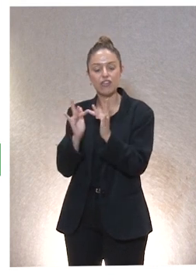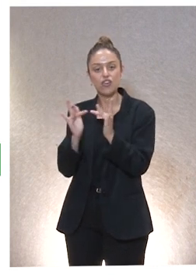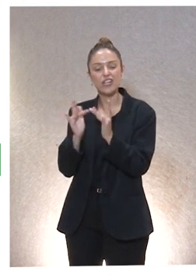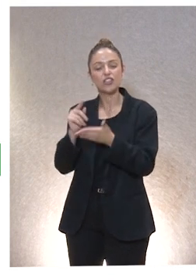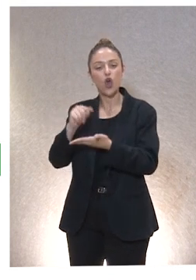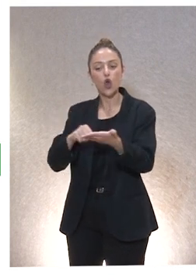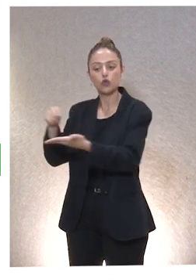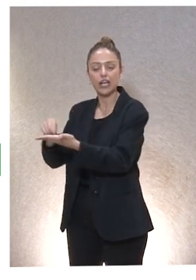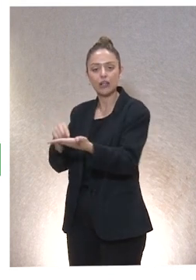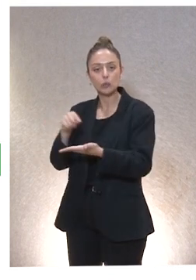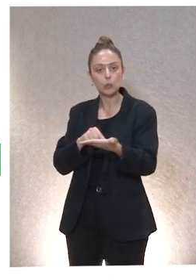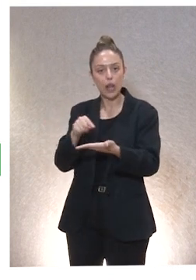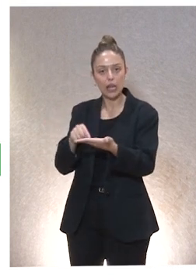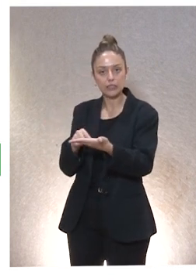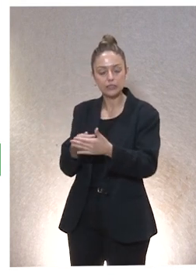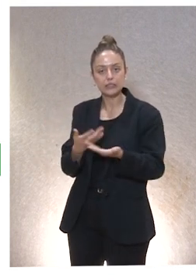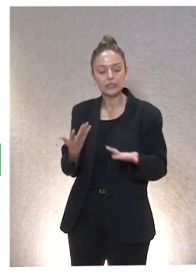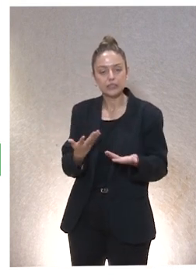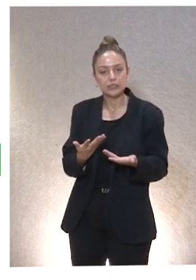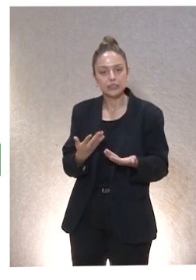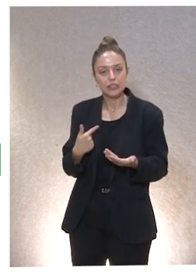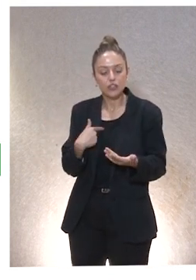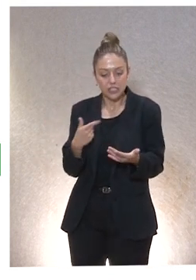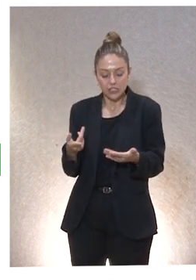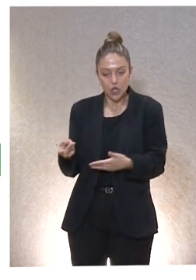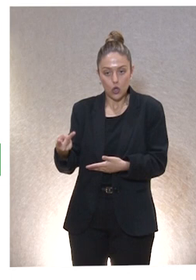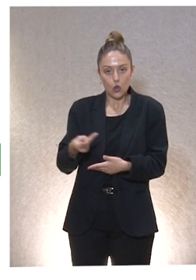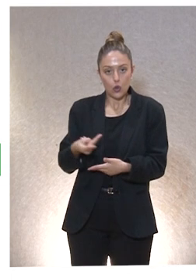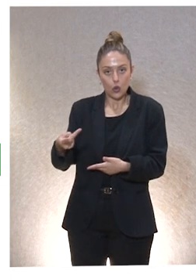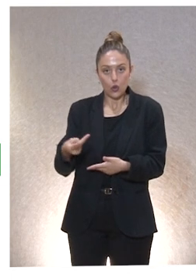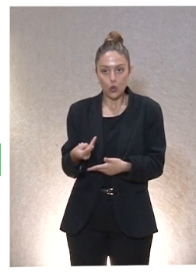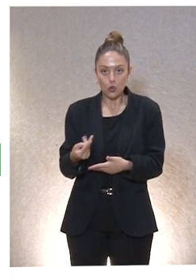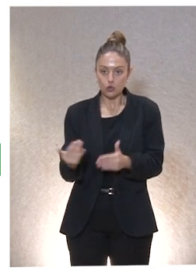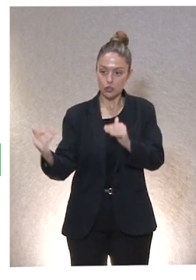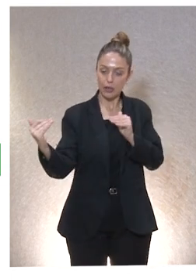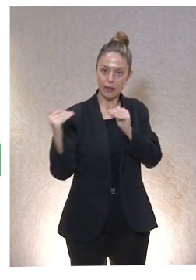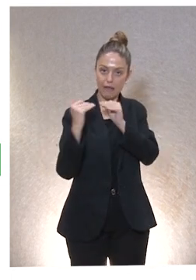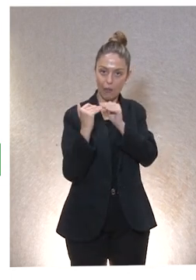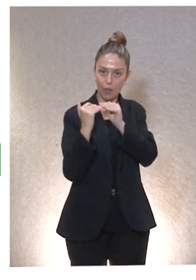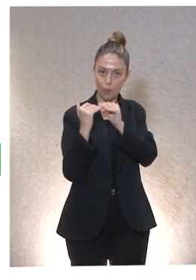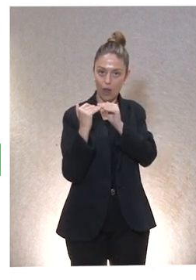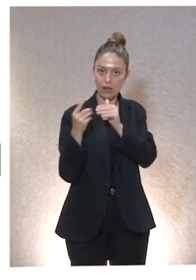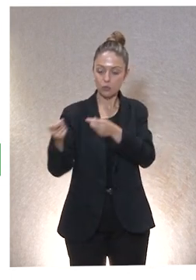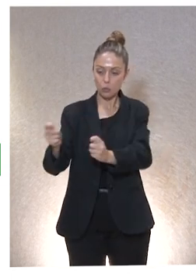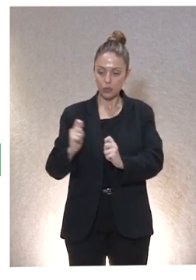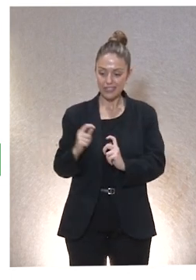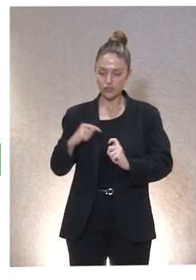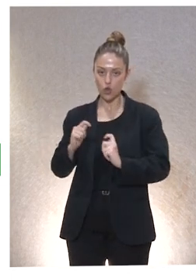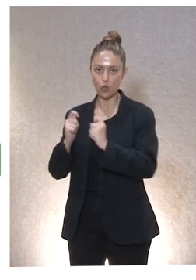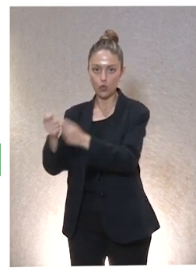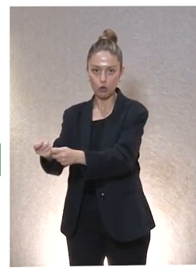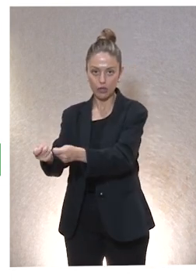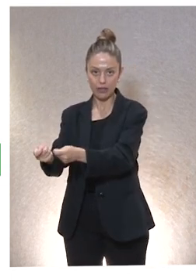En las relaciones contractuales la idea es que somos equivalentes. Yo te doy lo equivalente a lo que tú me das. Y esa es la ética de la